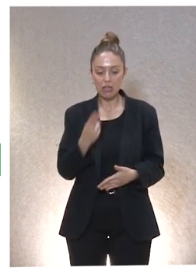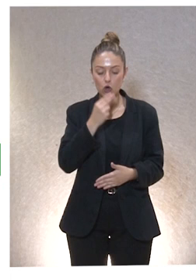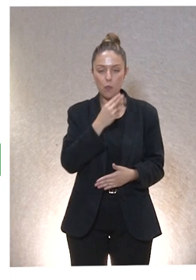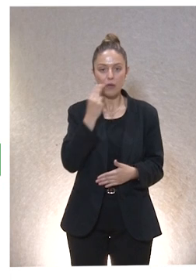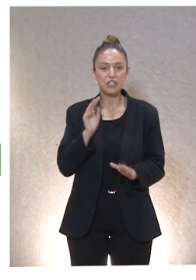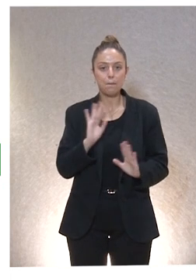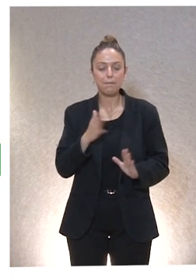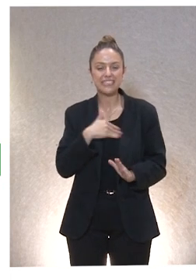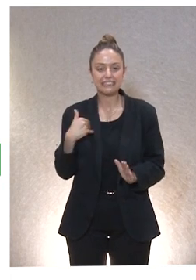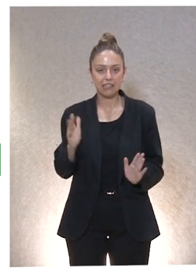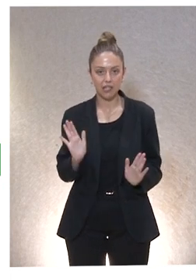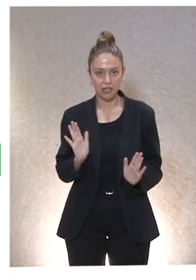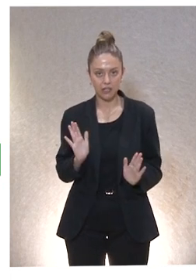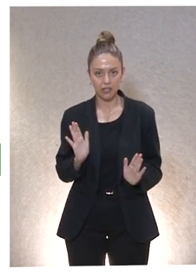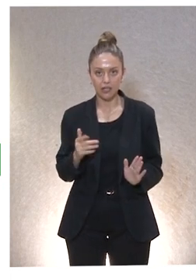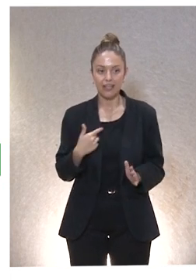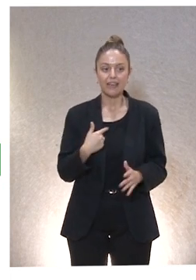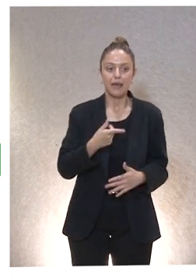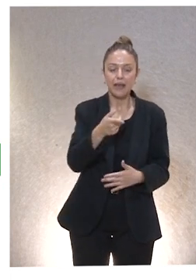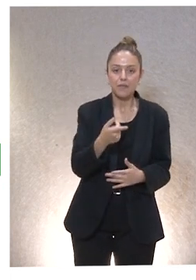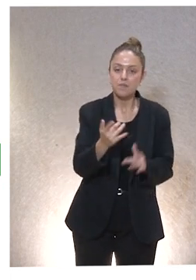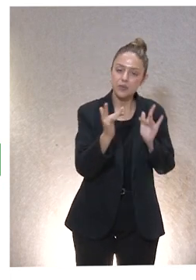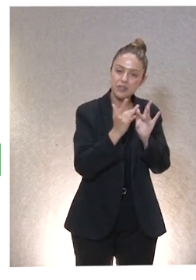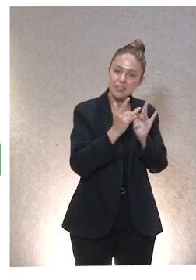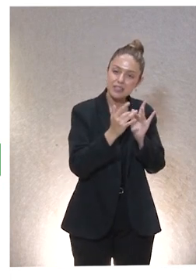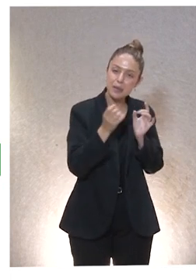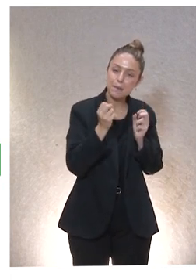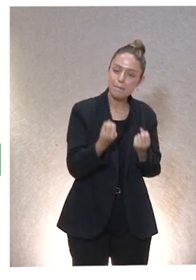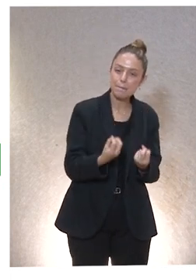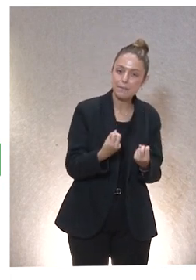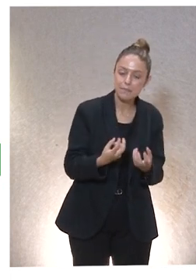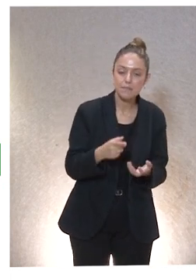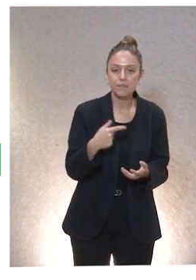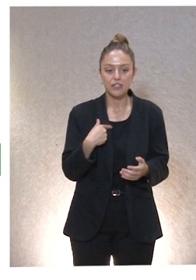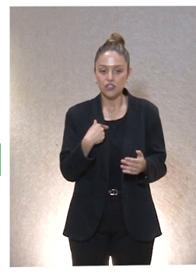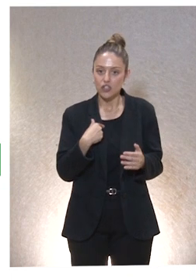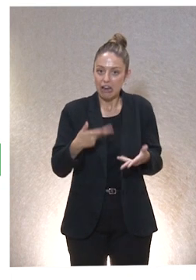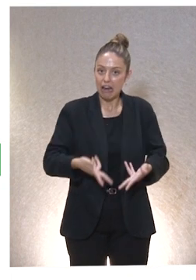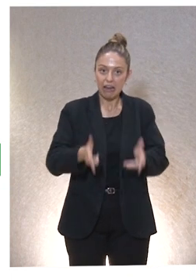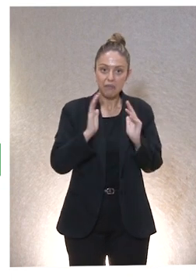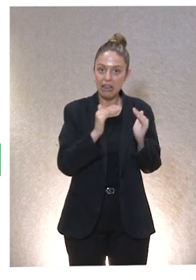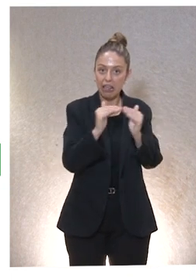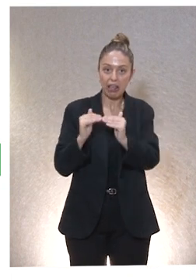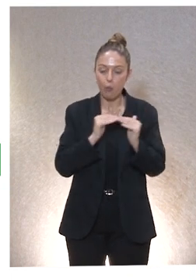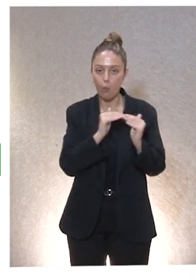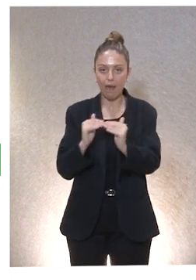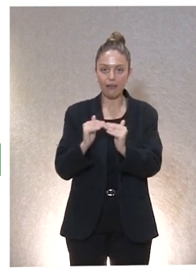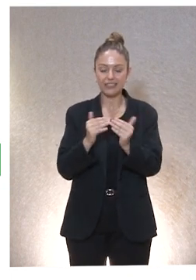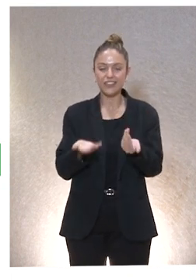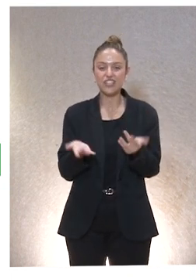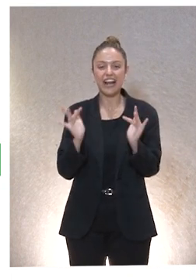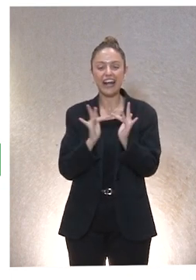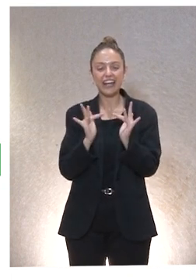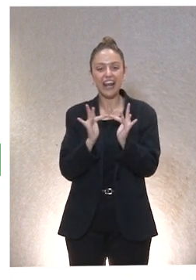quieren. Yo me relaciono con quién quiero y para qué quiero. Las relaciones son libres y entre iguales. ¿Y qué tipo de relaciones son?